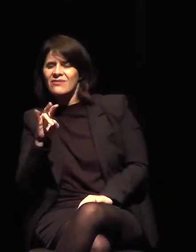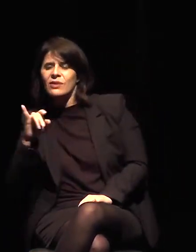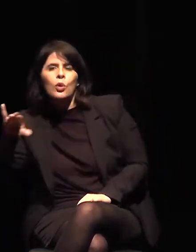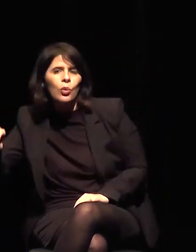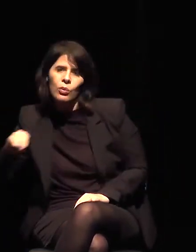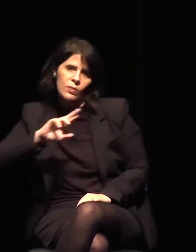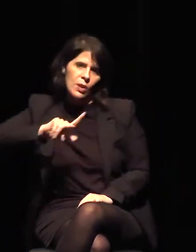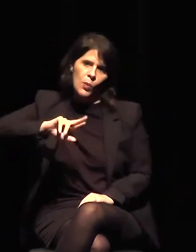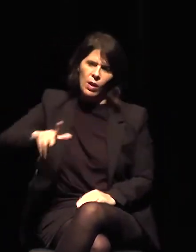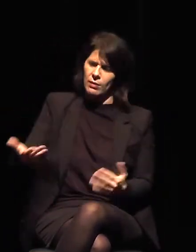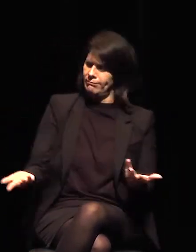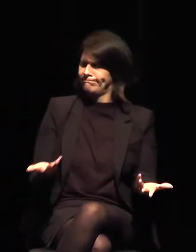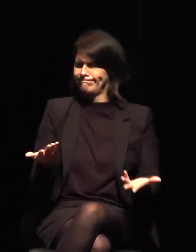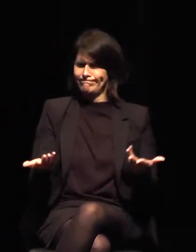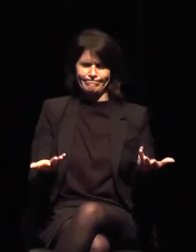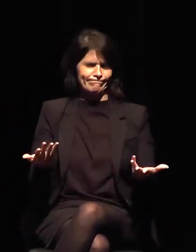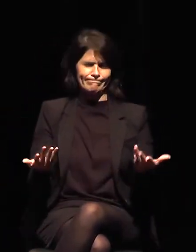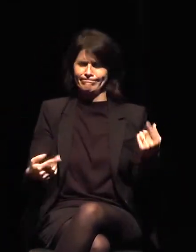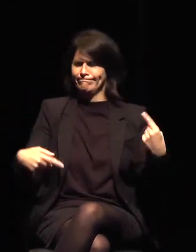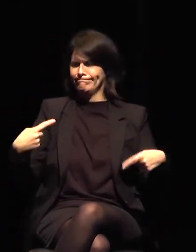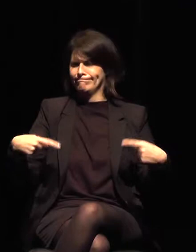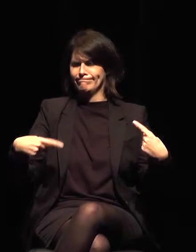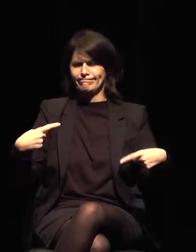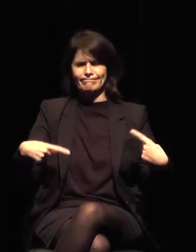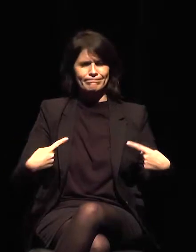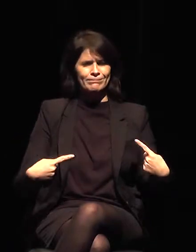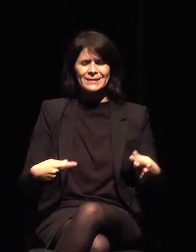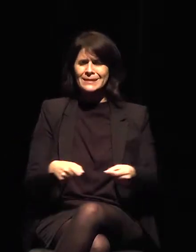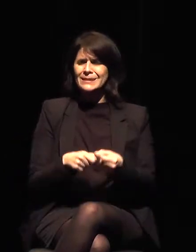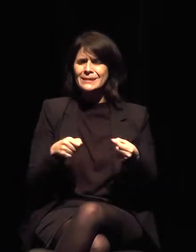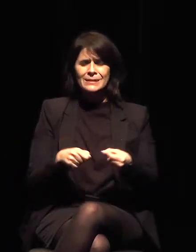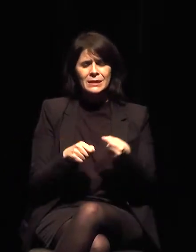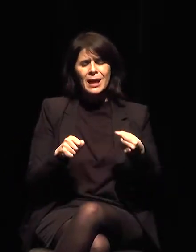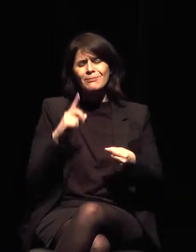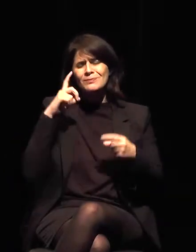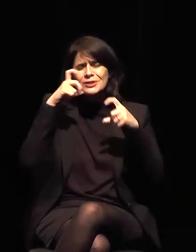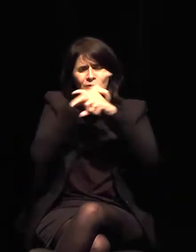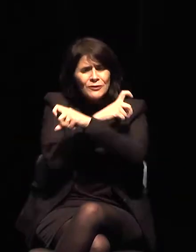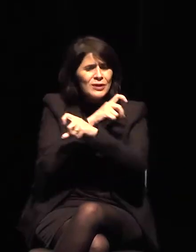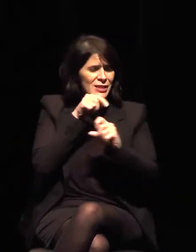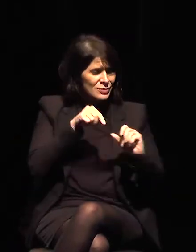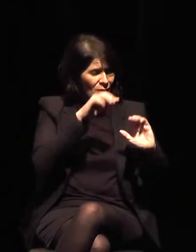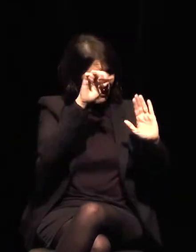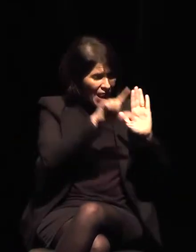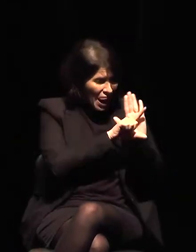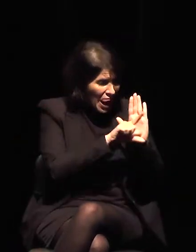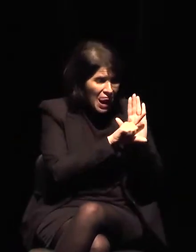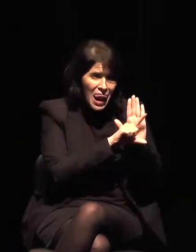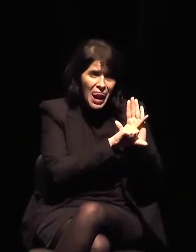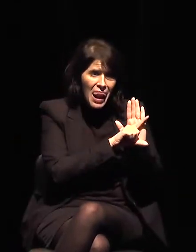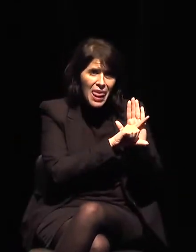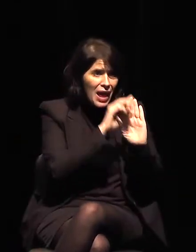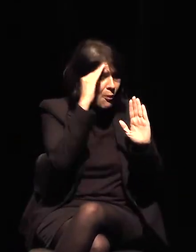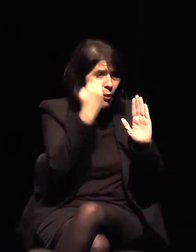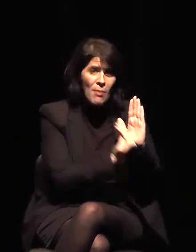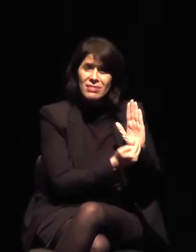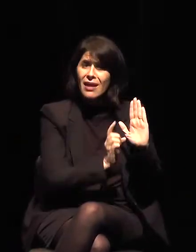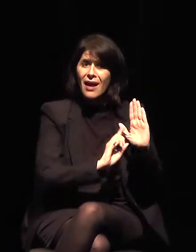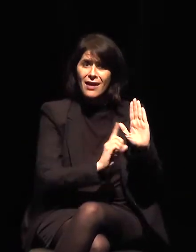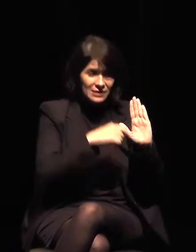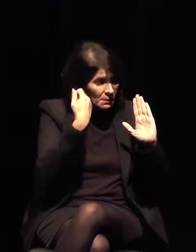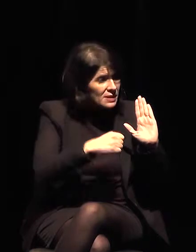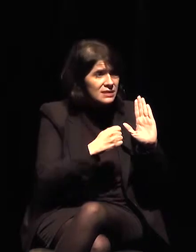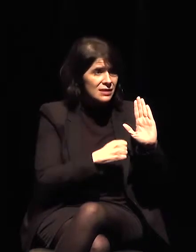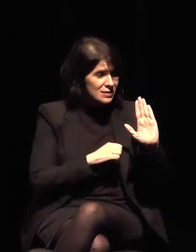resulta en el combatir lo lícito con lo ilícito. Porque, claro, hay proyectos que